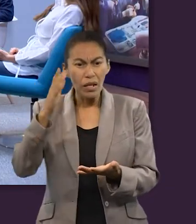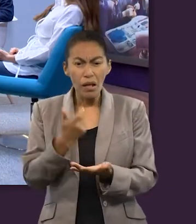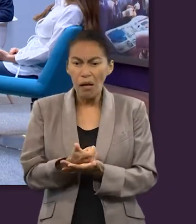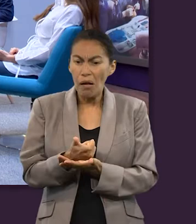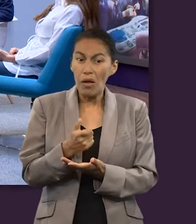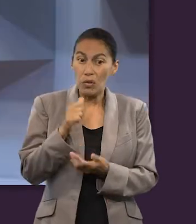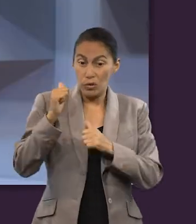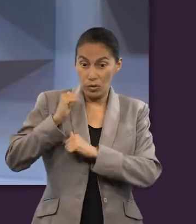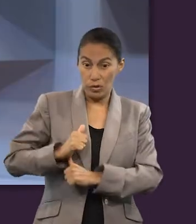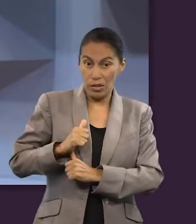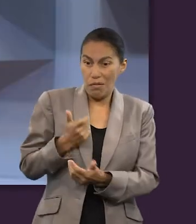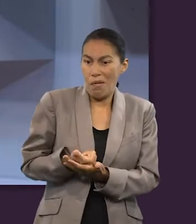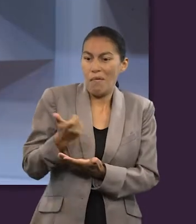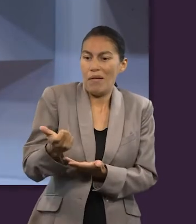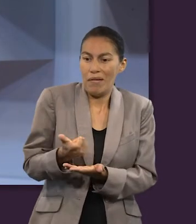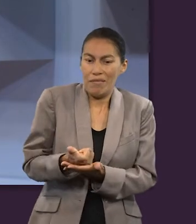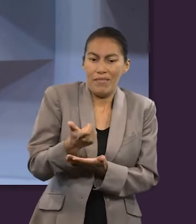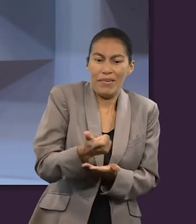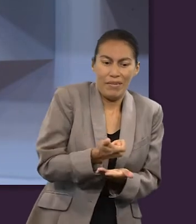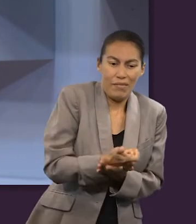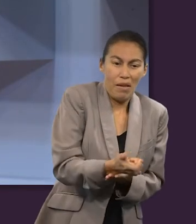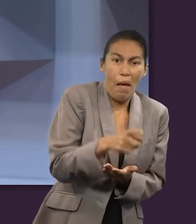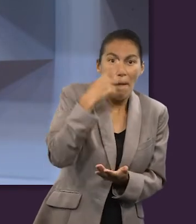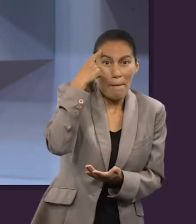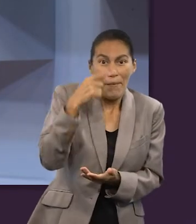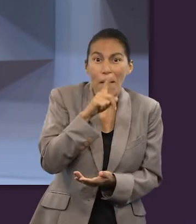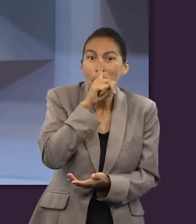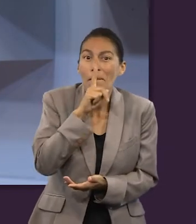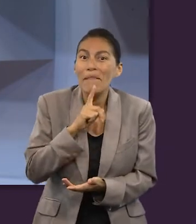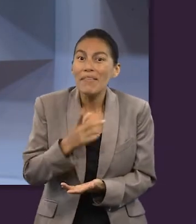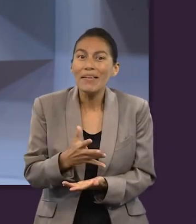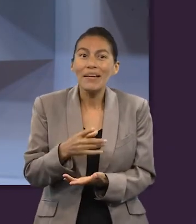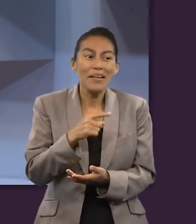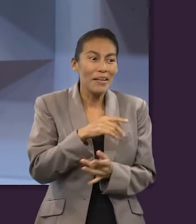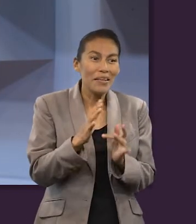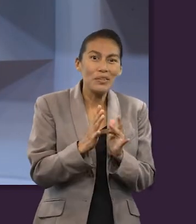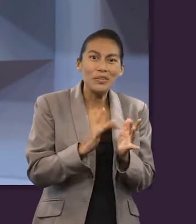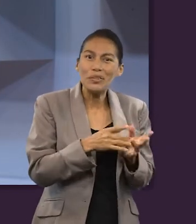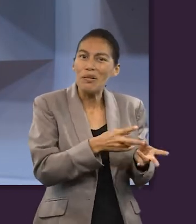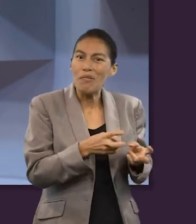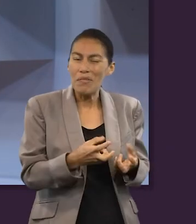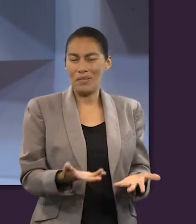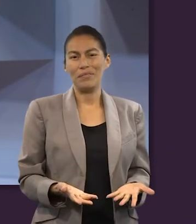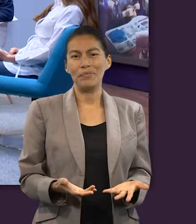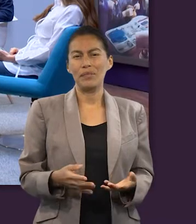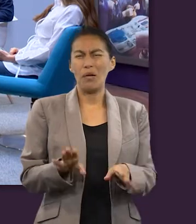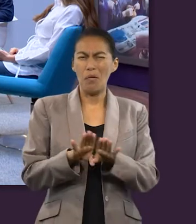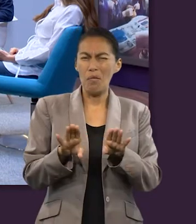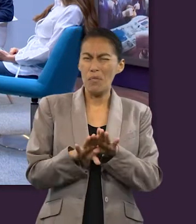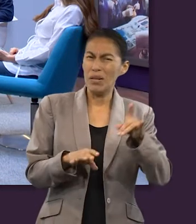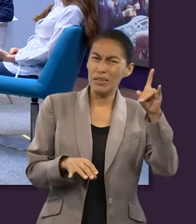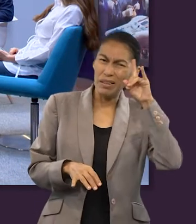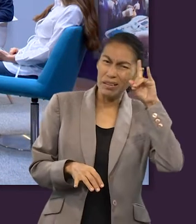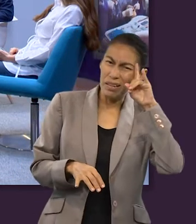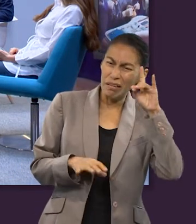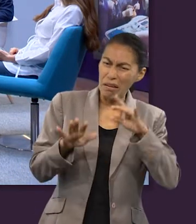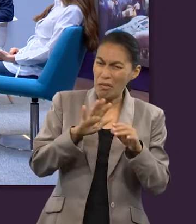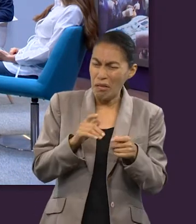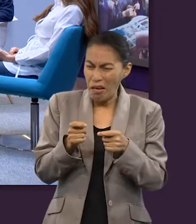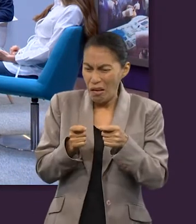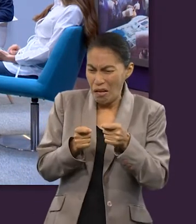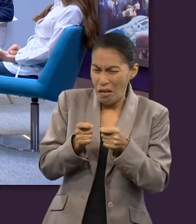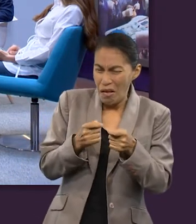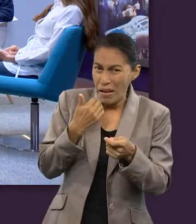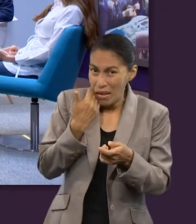consejo y dieron mucho dinero a los soldados. Vemos personas que estaban siendo manipuladas por Satanás y sus